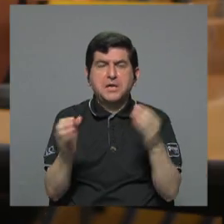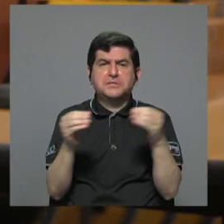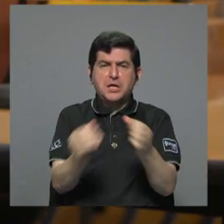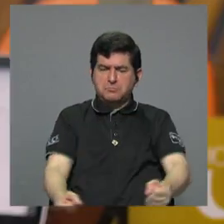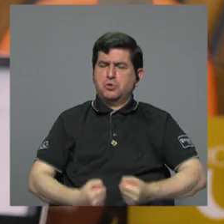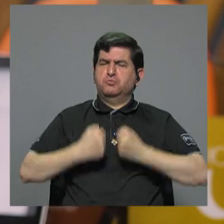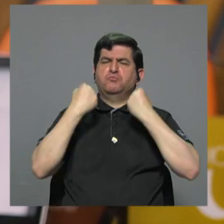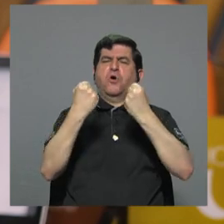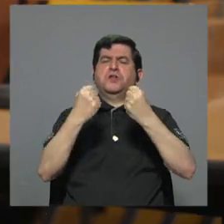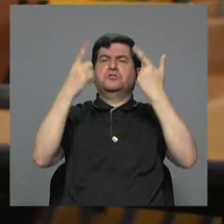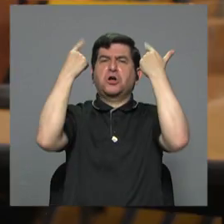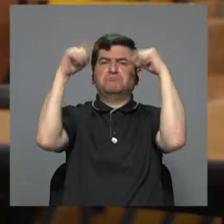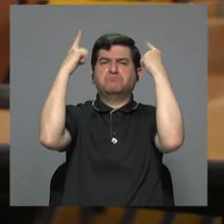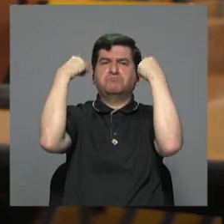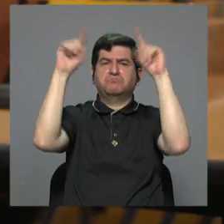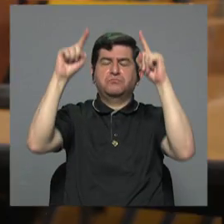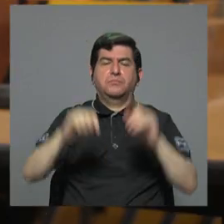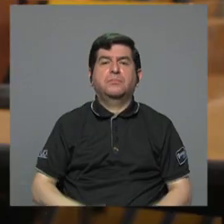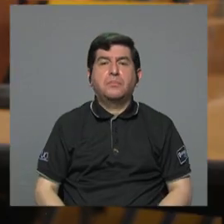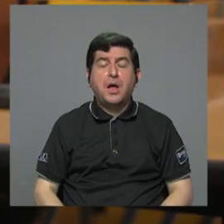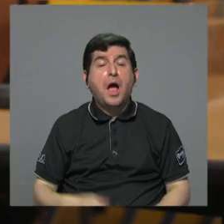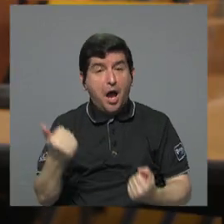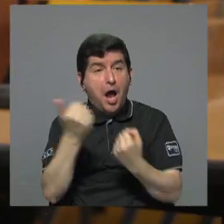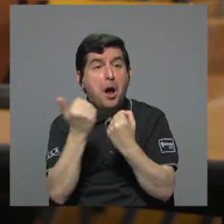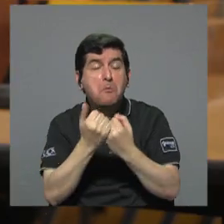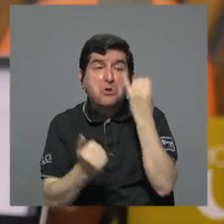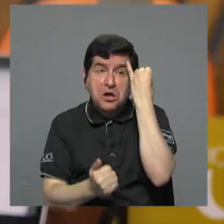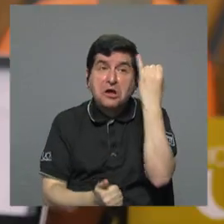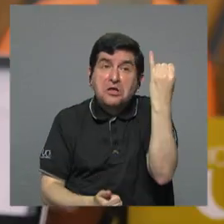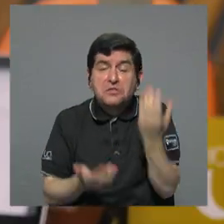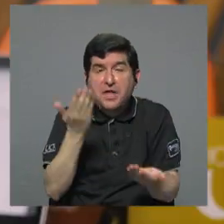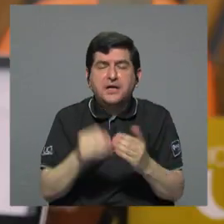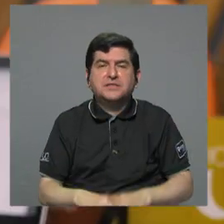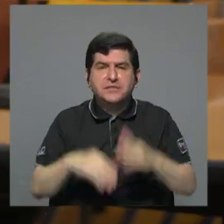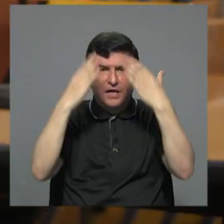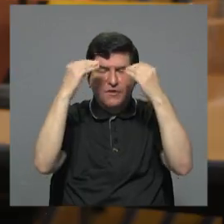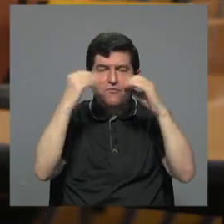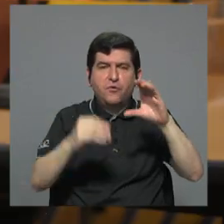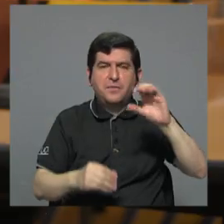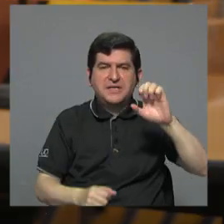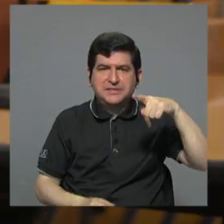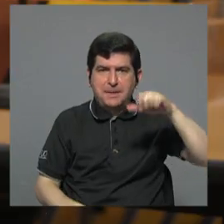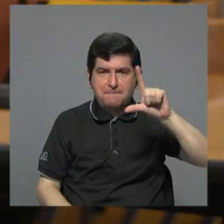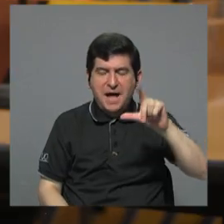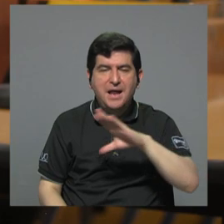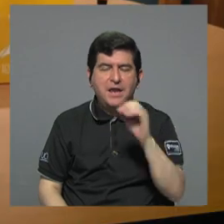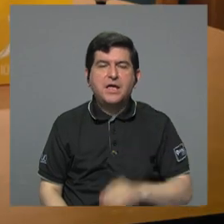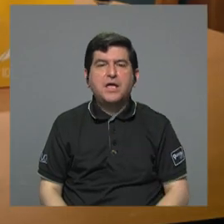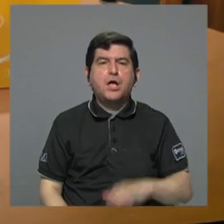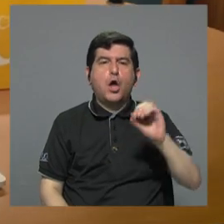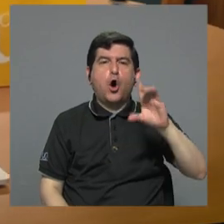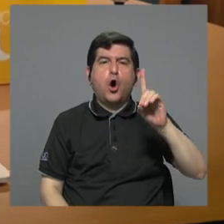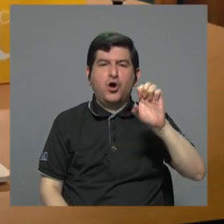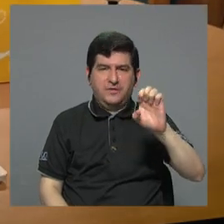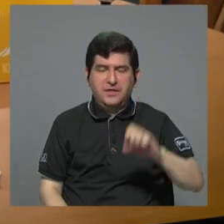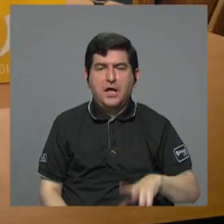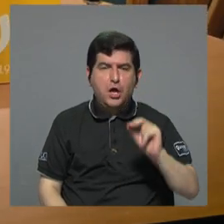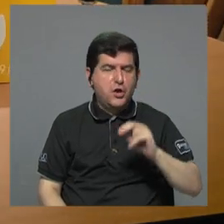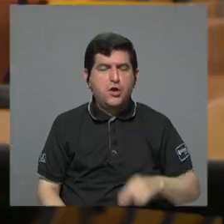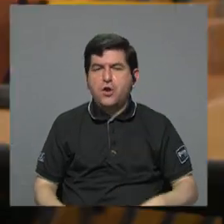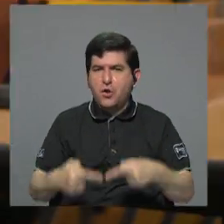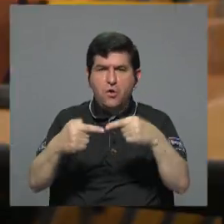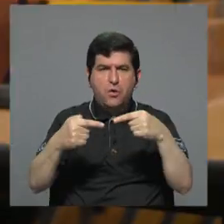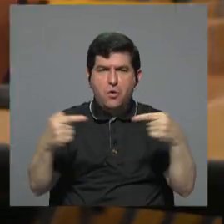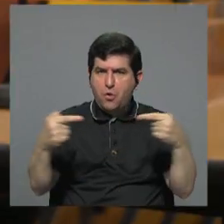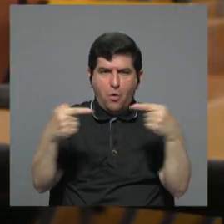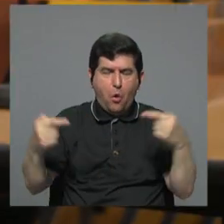robusto y eficiente hay fuentes que respaldan esa noción como informes de la Cepal y recomendaciones de la OCDE no encontramos controversia